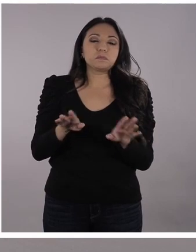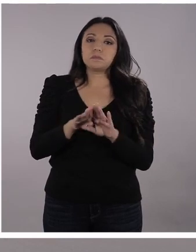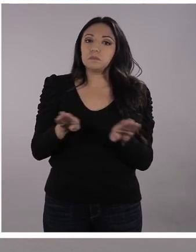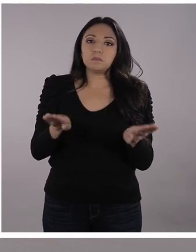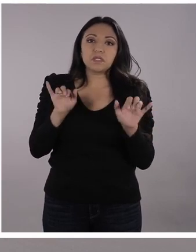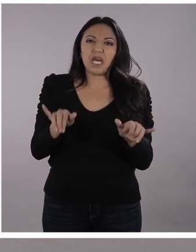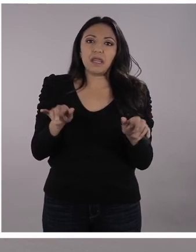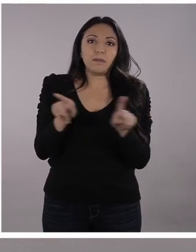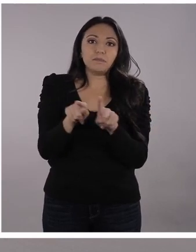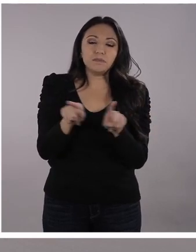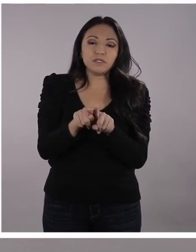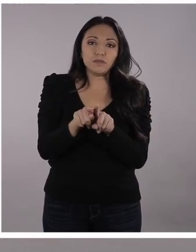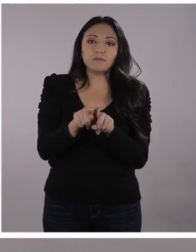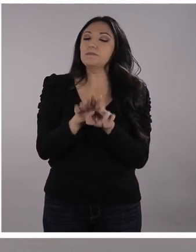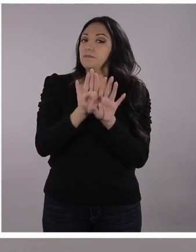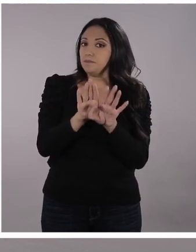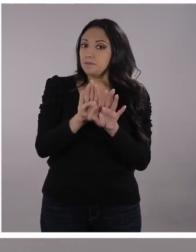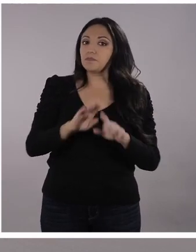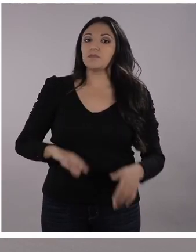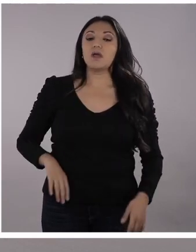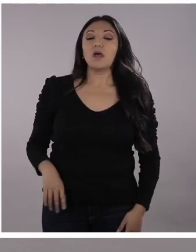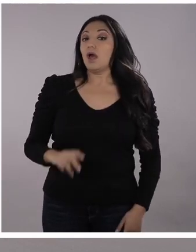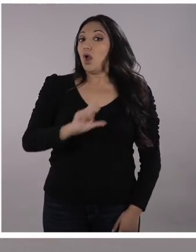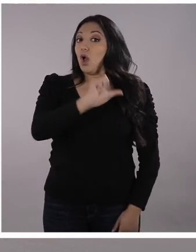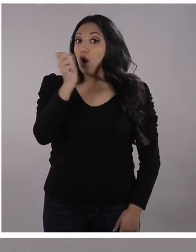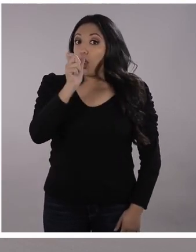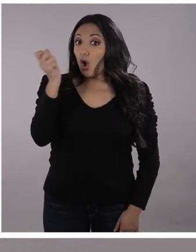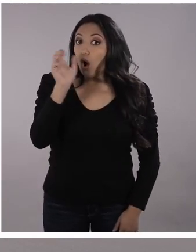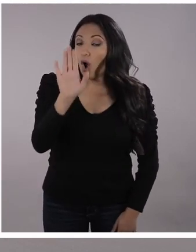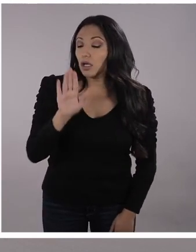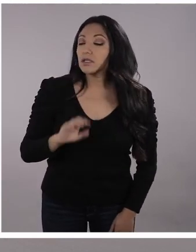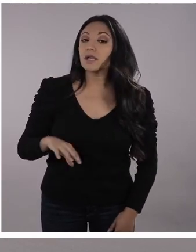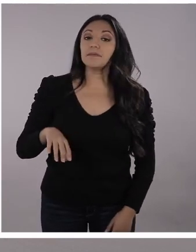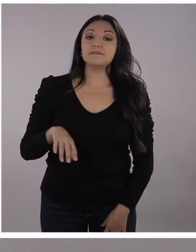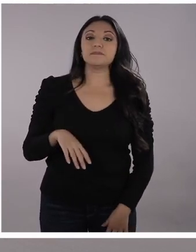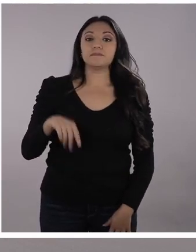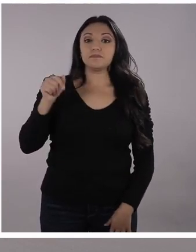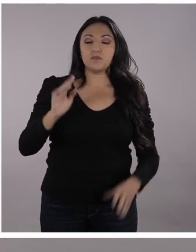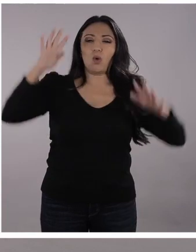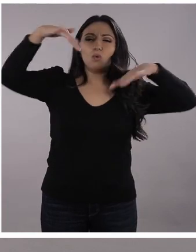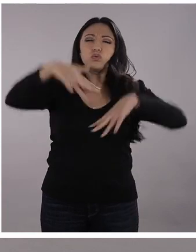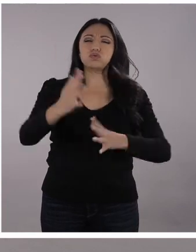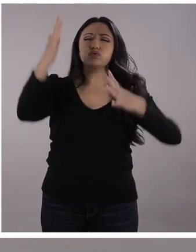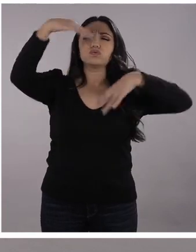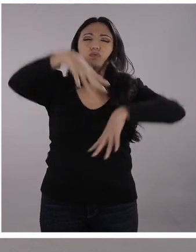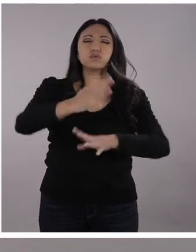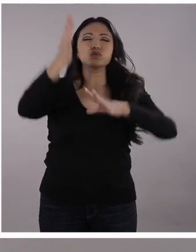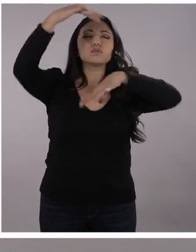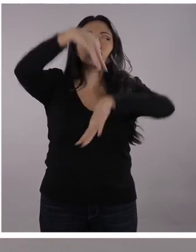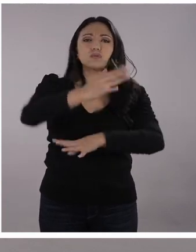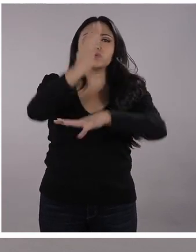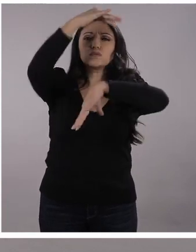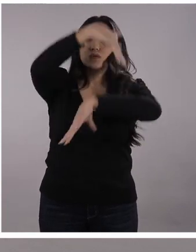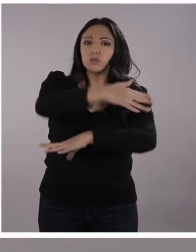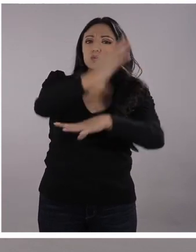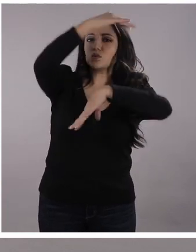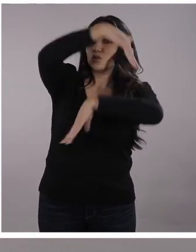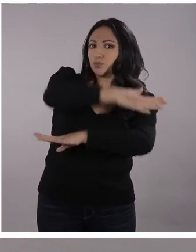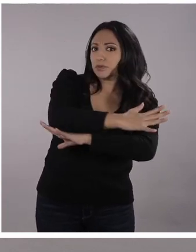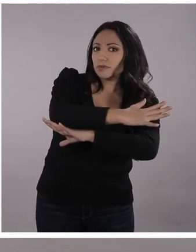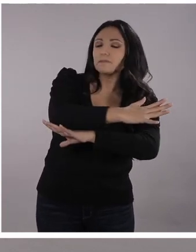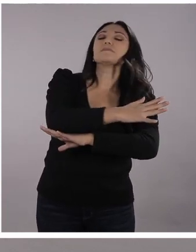ustedes no tienen idea. Otra de las razones por las que existen y se mueven así todas tan lindas y